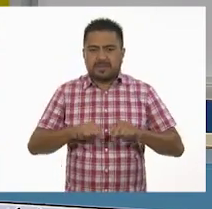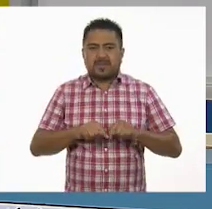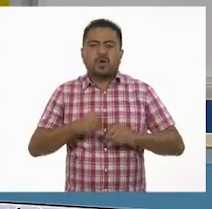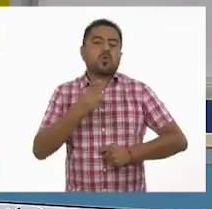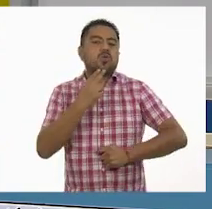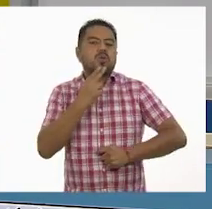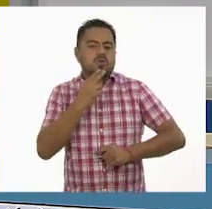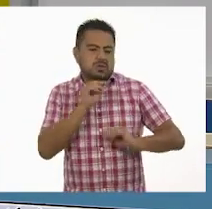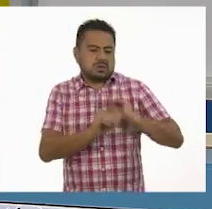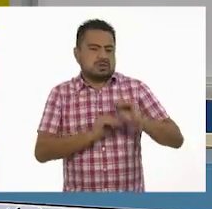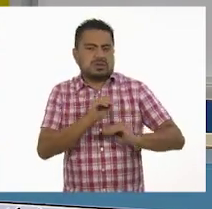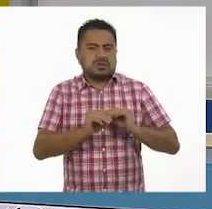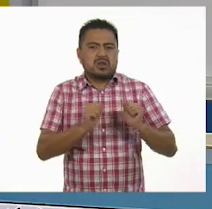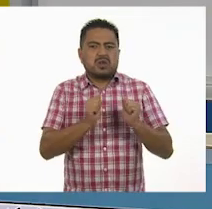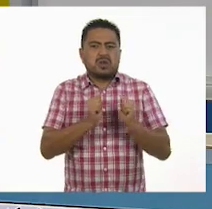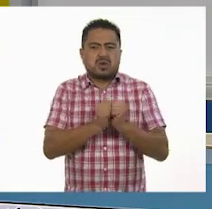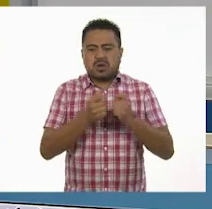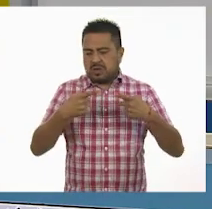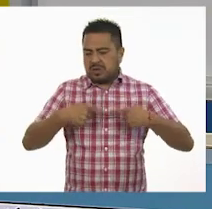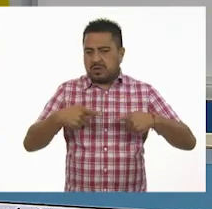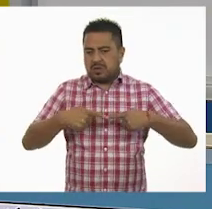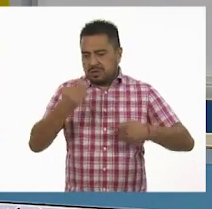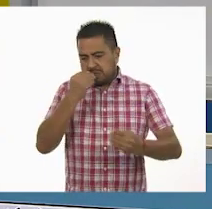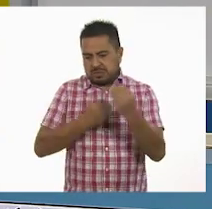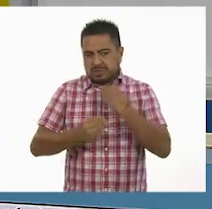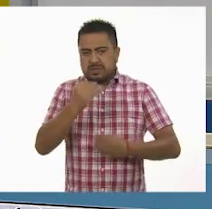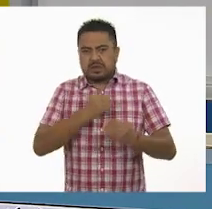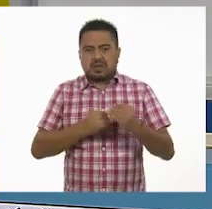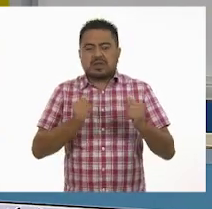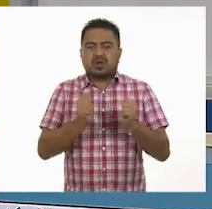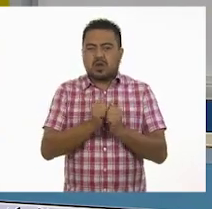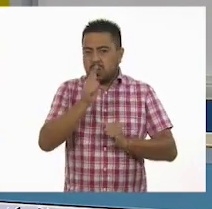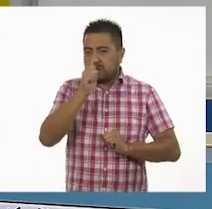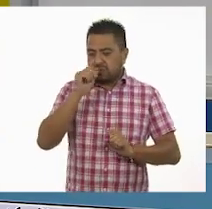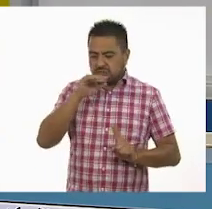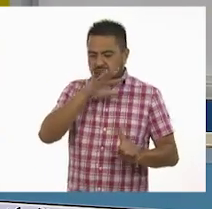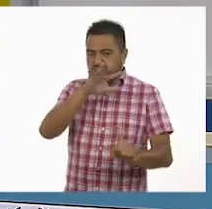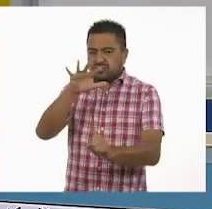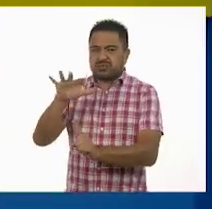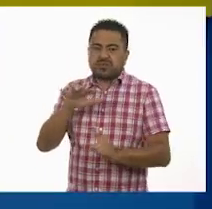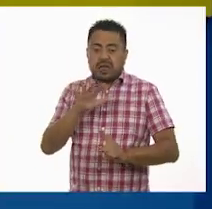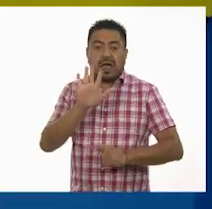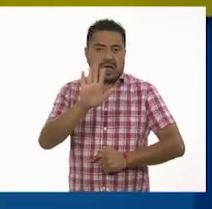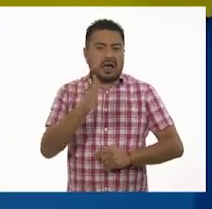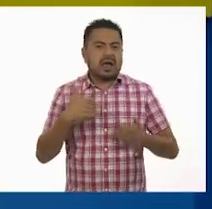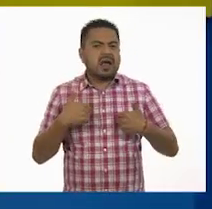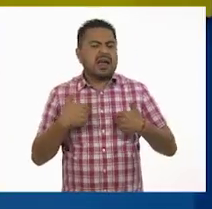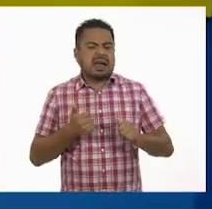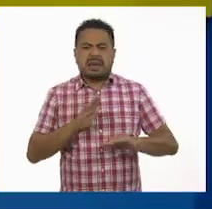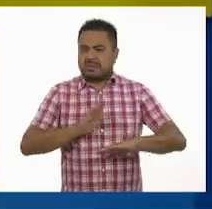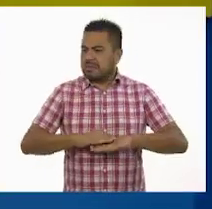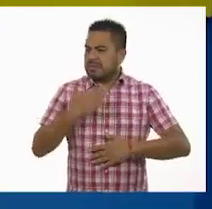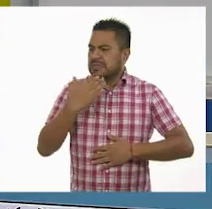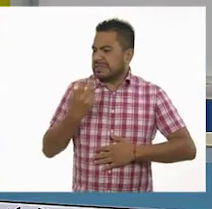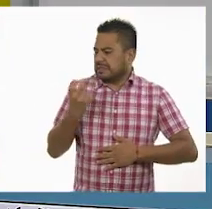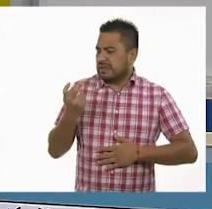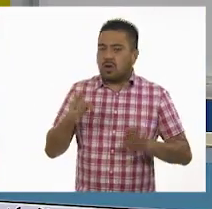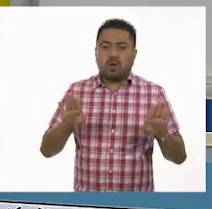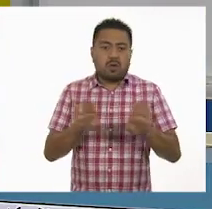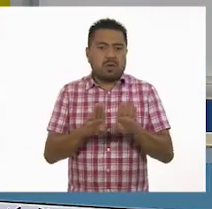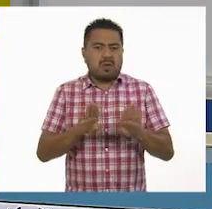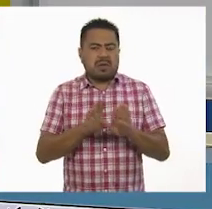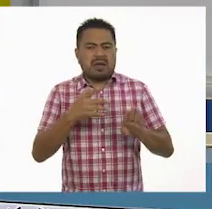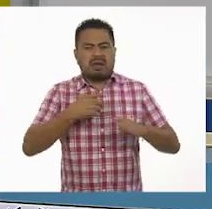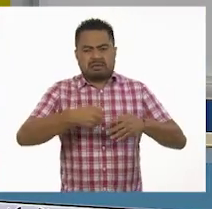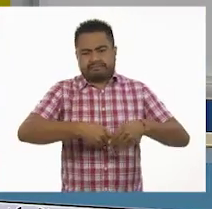utilería, en el vestuario y un poquito en la iluminación. Vamos a entender muy bien cómo es que hay un